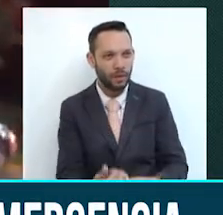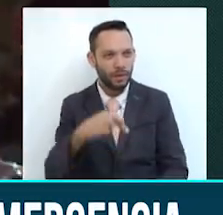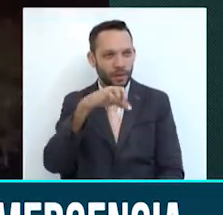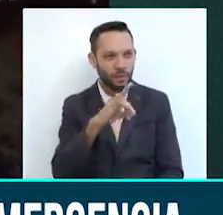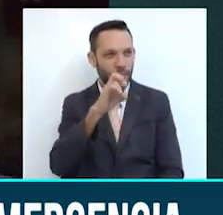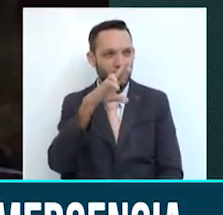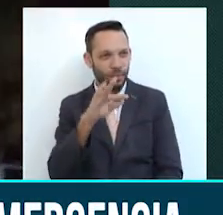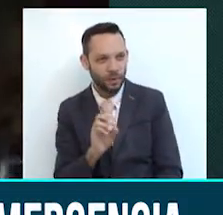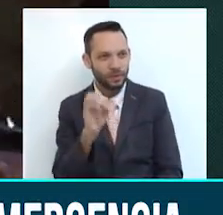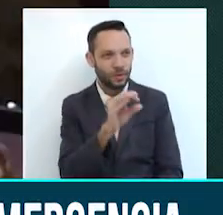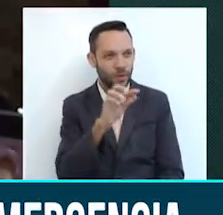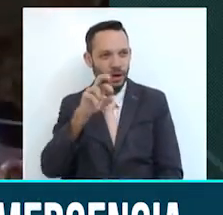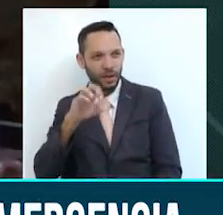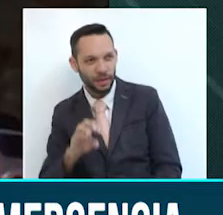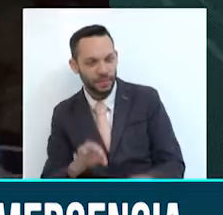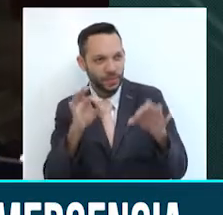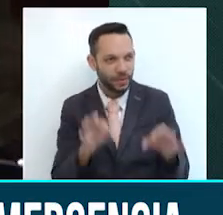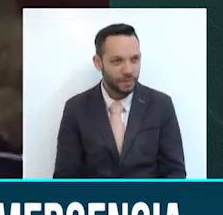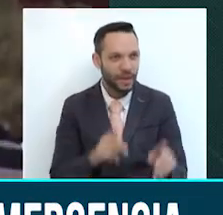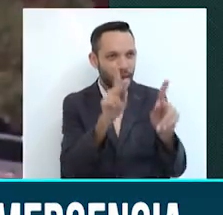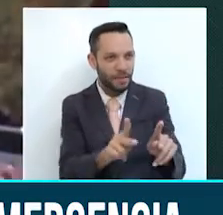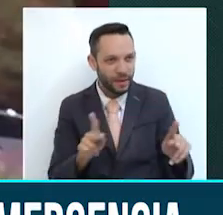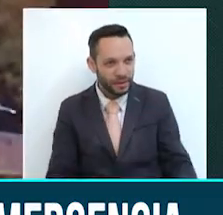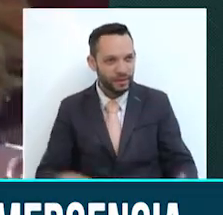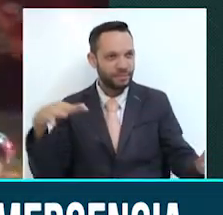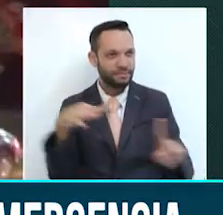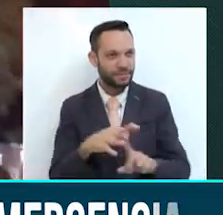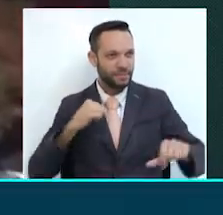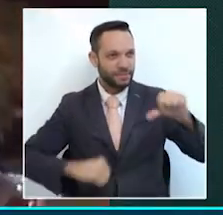han confirmado que no se presentan personas afectadas.